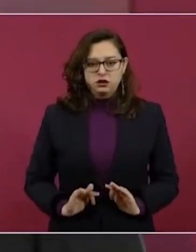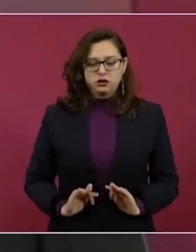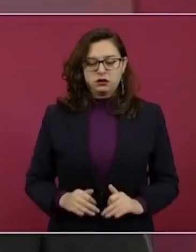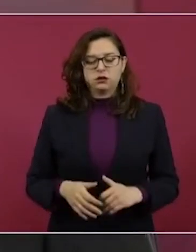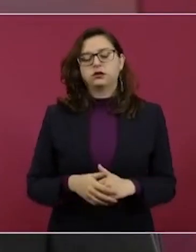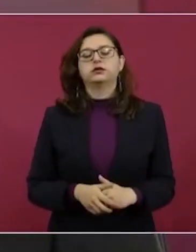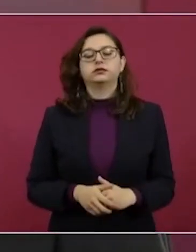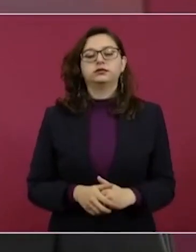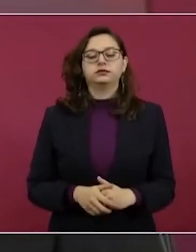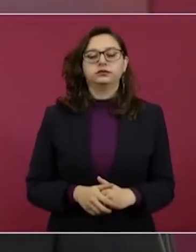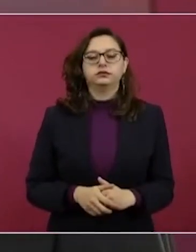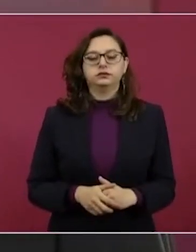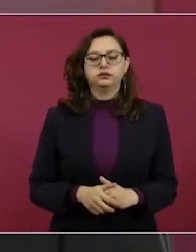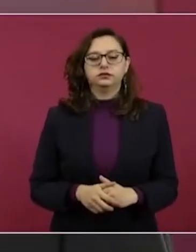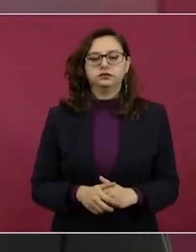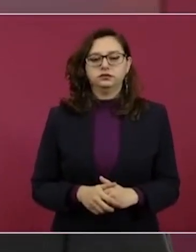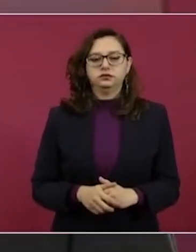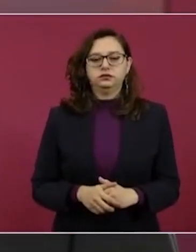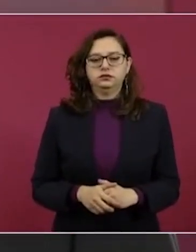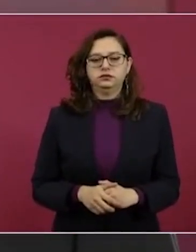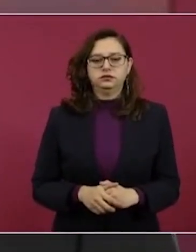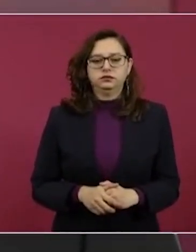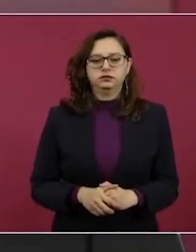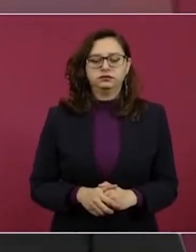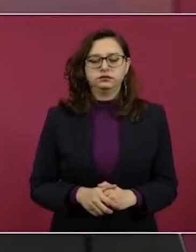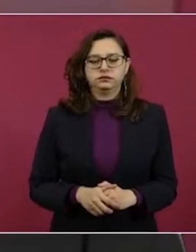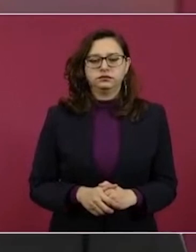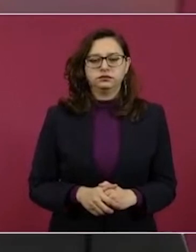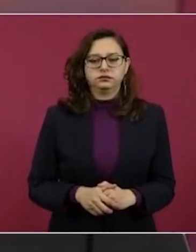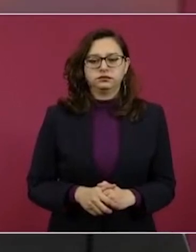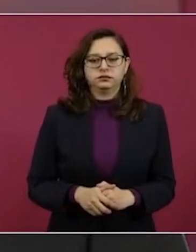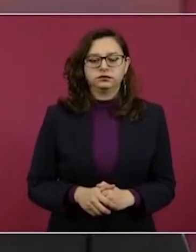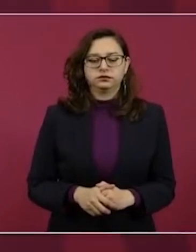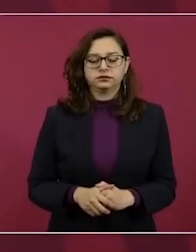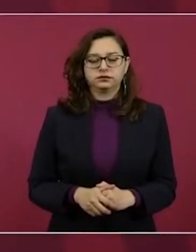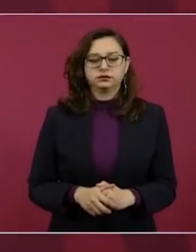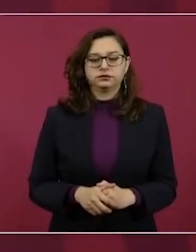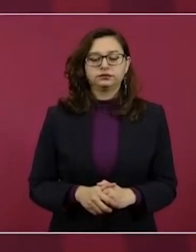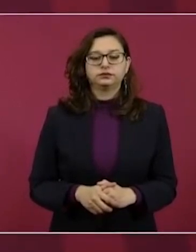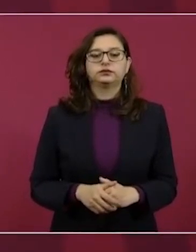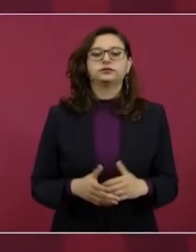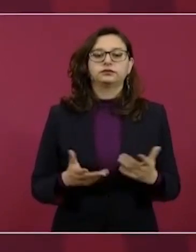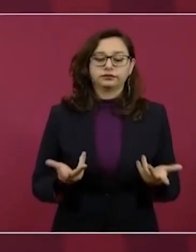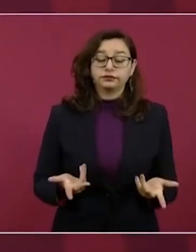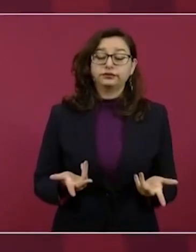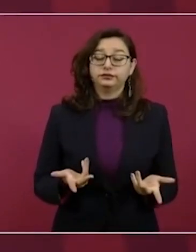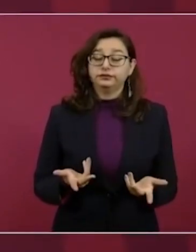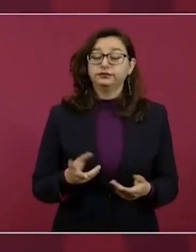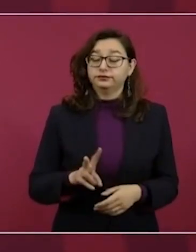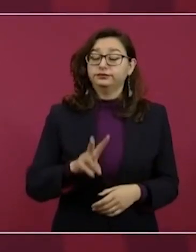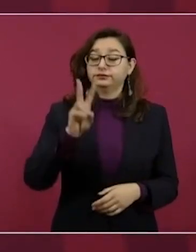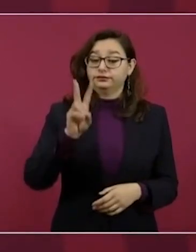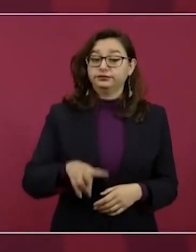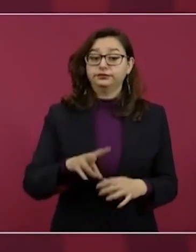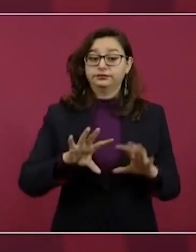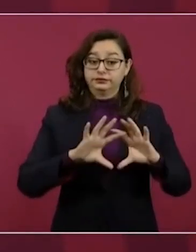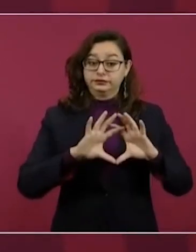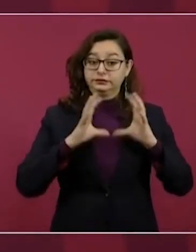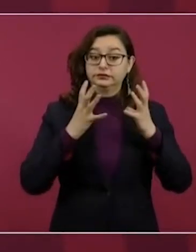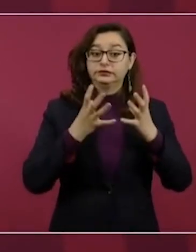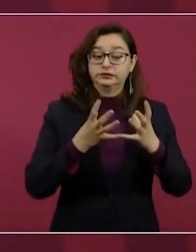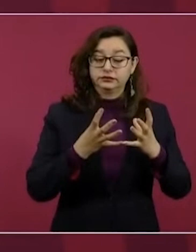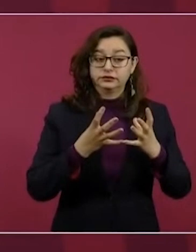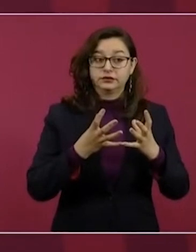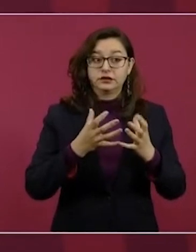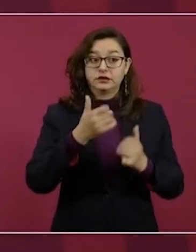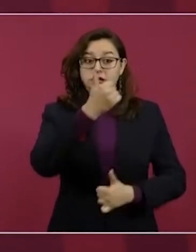Desde luego se están produciendo desequilibrios en